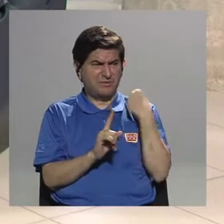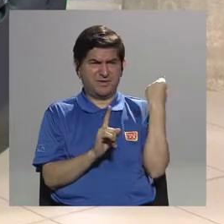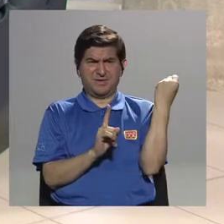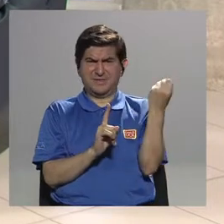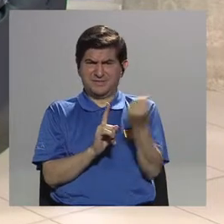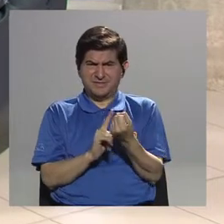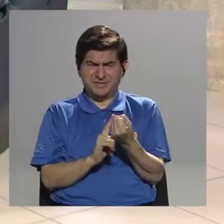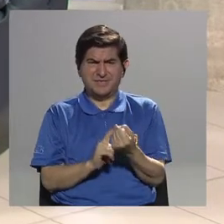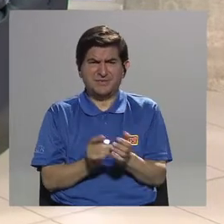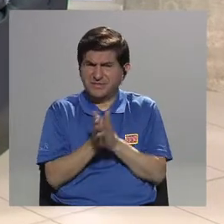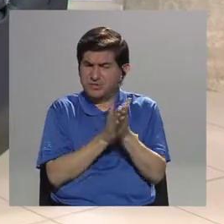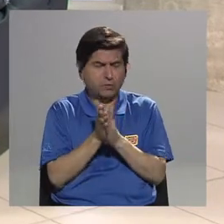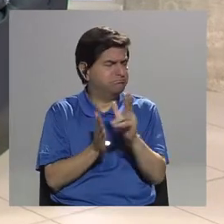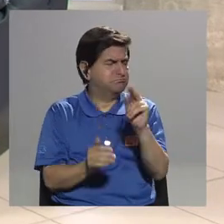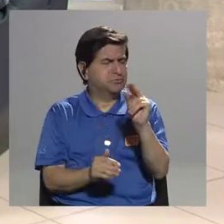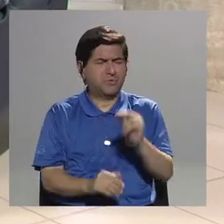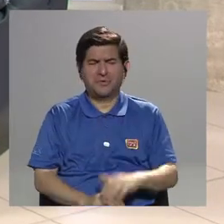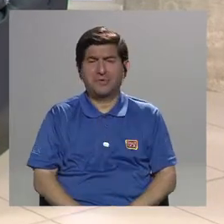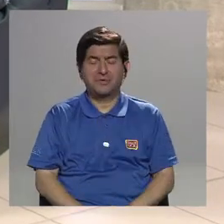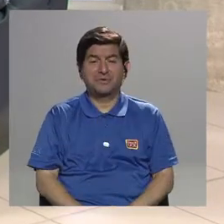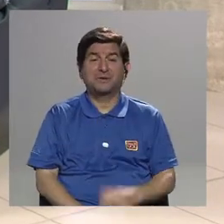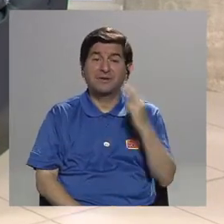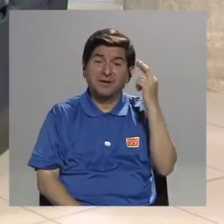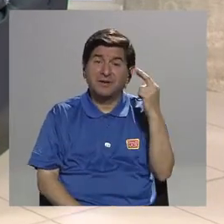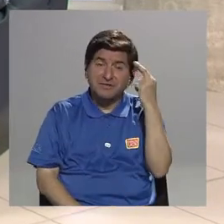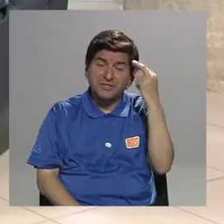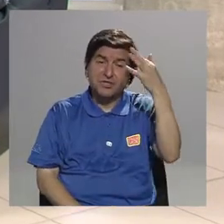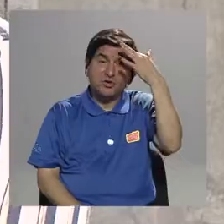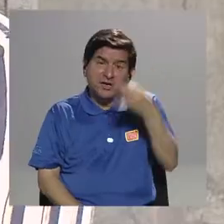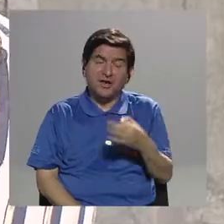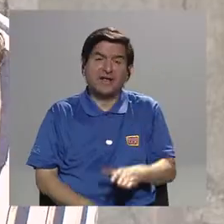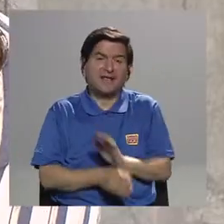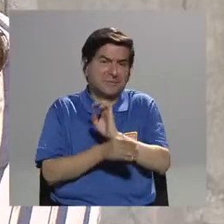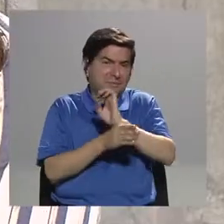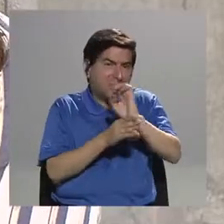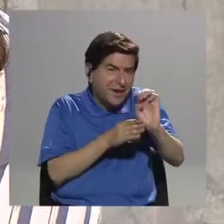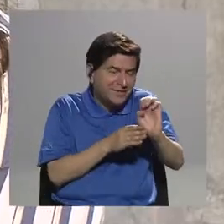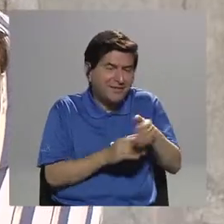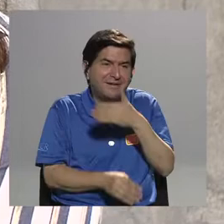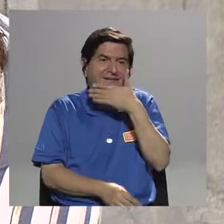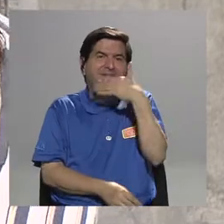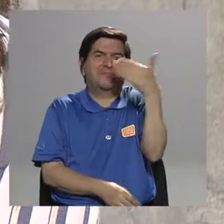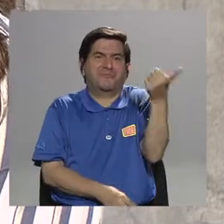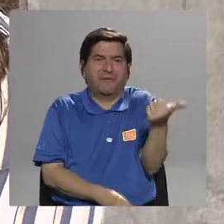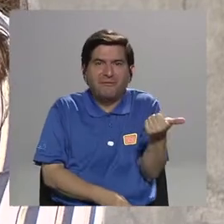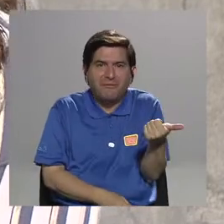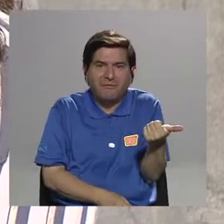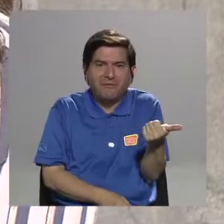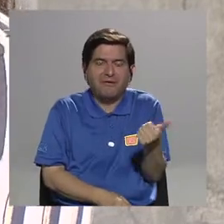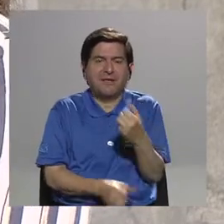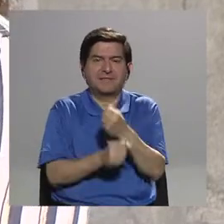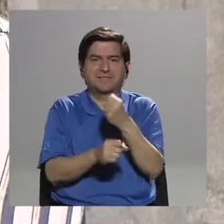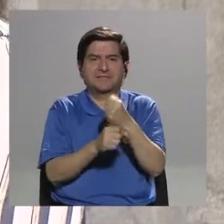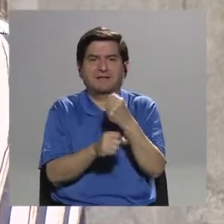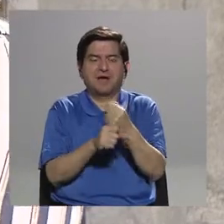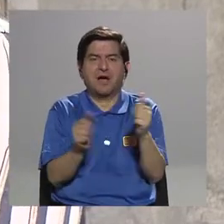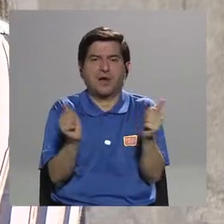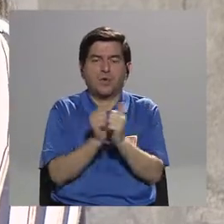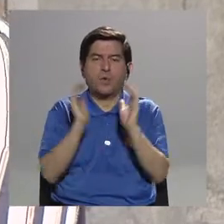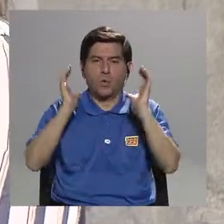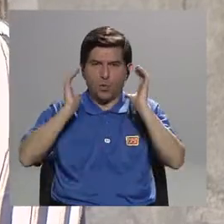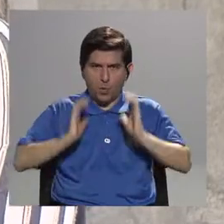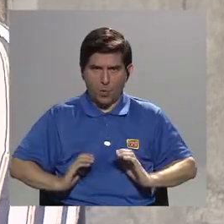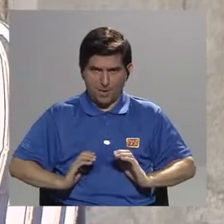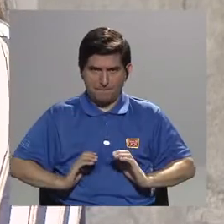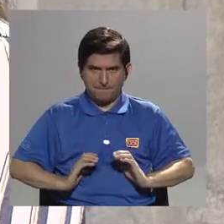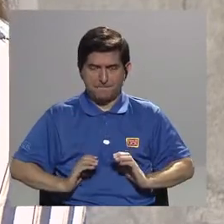sino porque creemos que éticamente lo ideal es trabajar con cuerpos que sea su